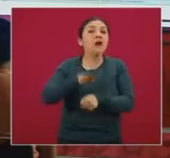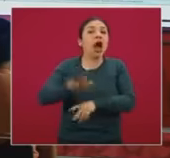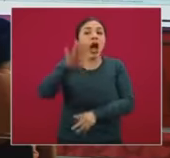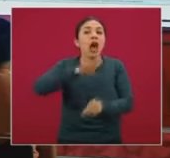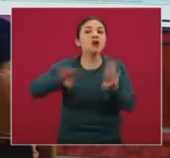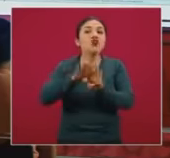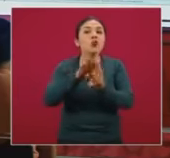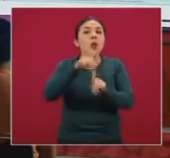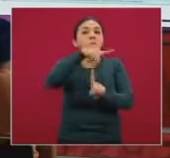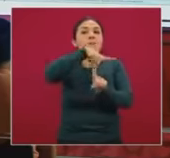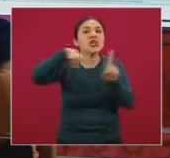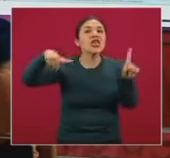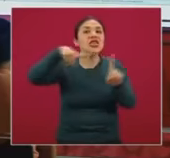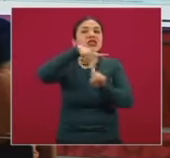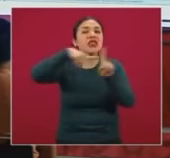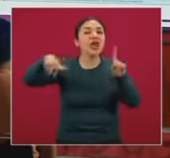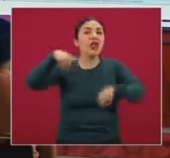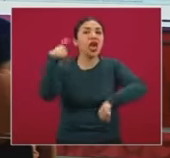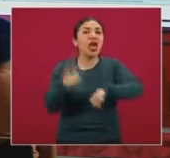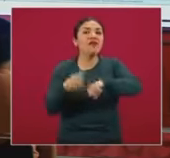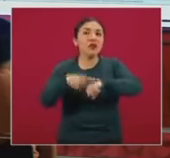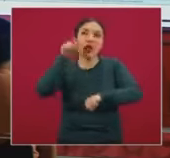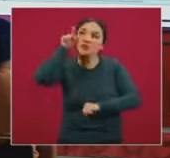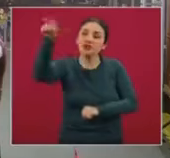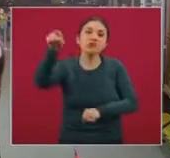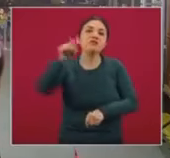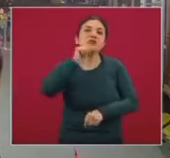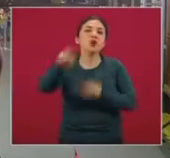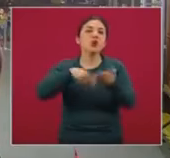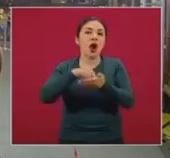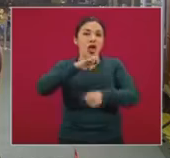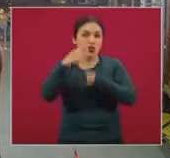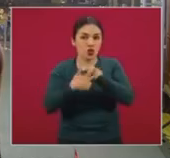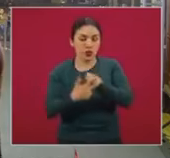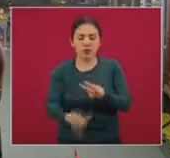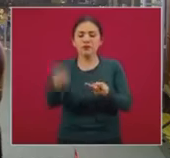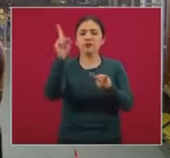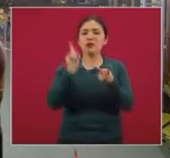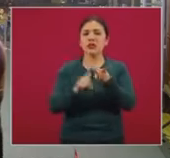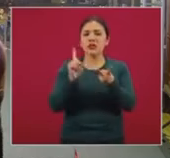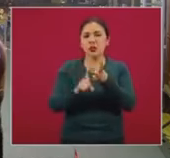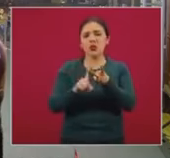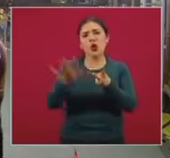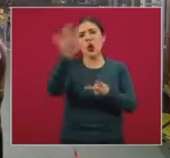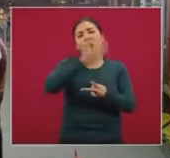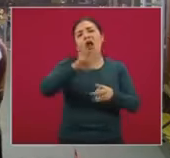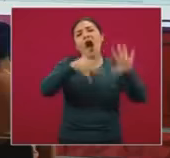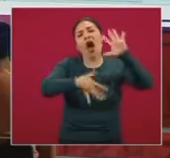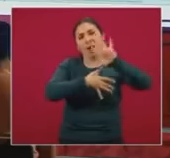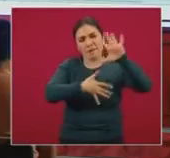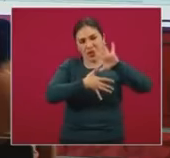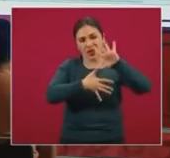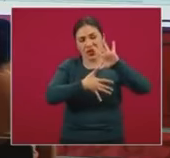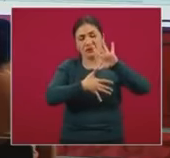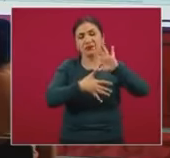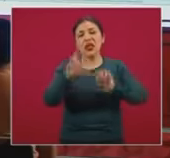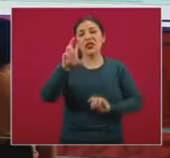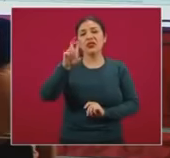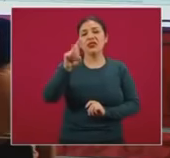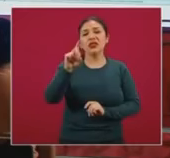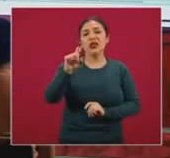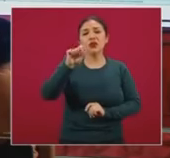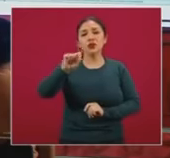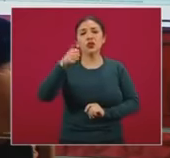la mitad de toda la pandemia activa a nivel mundial. Lo sigue el continente o la región de las Américas, con un 30